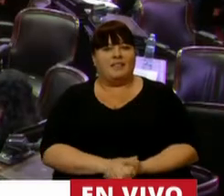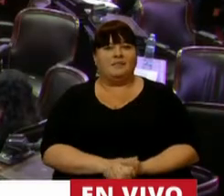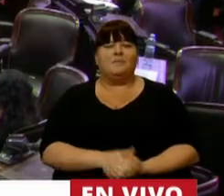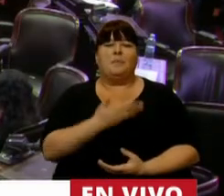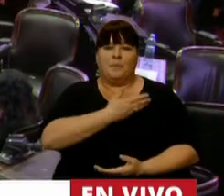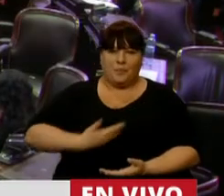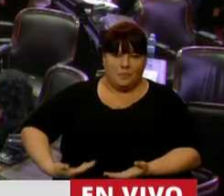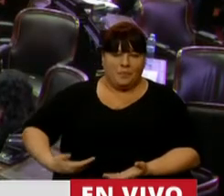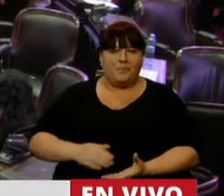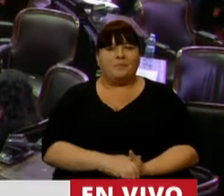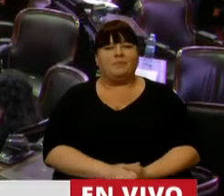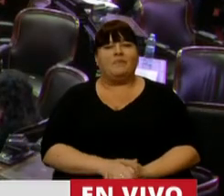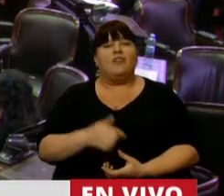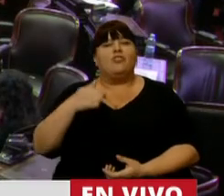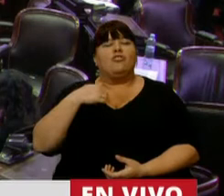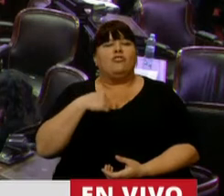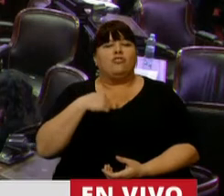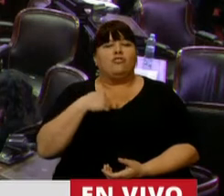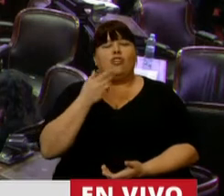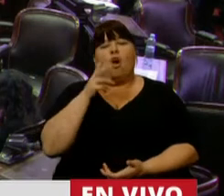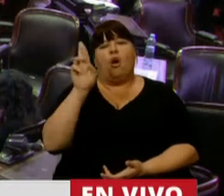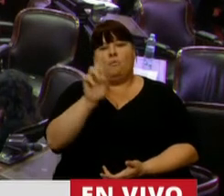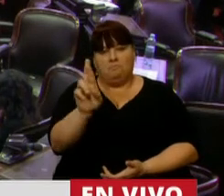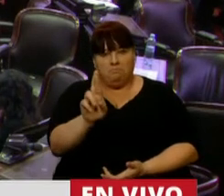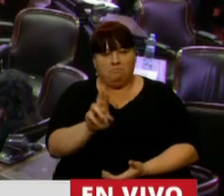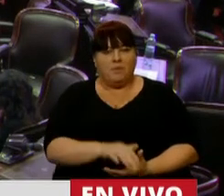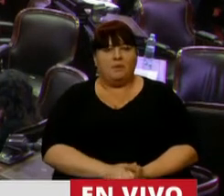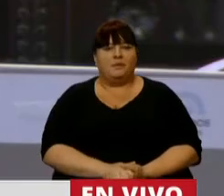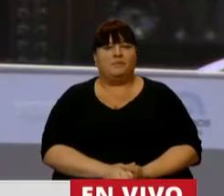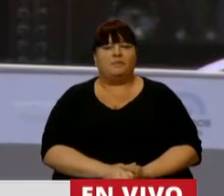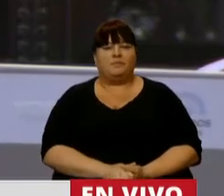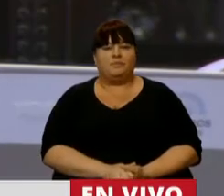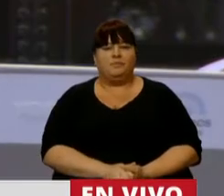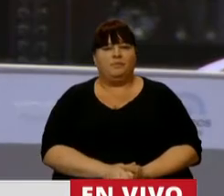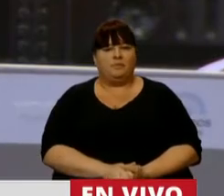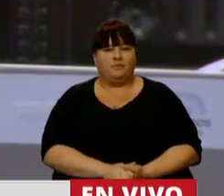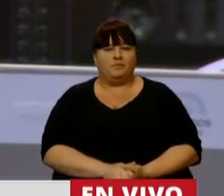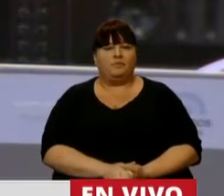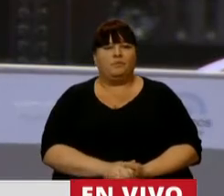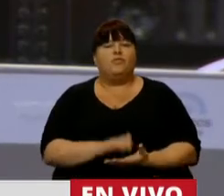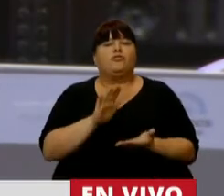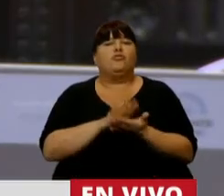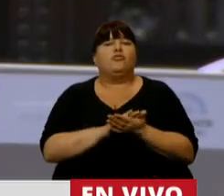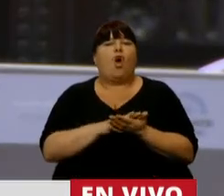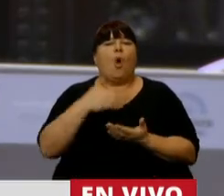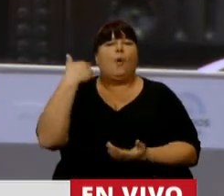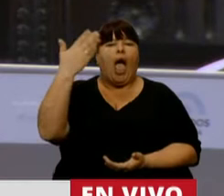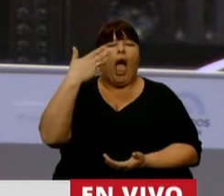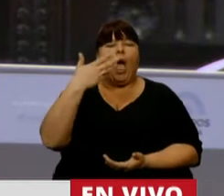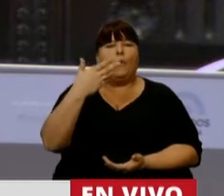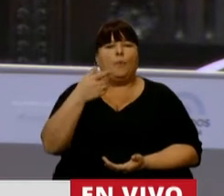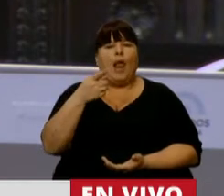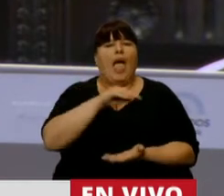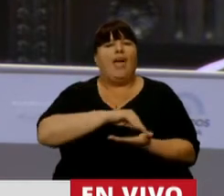Presidente. Yo quiero plantear una cuestión de privilegio en relación a los dichos de